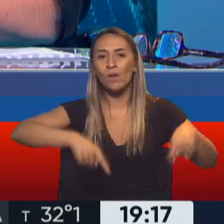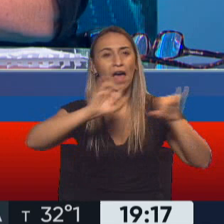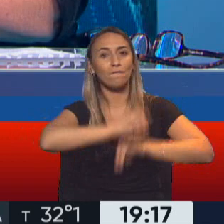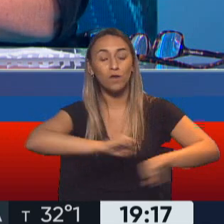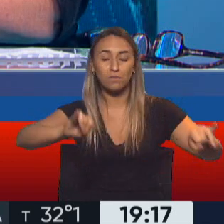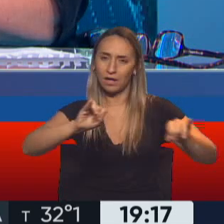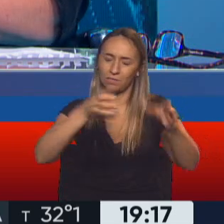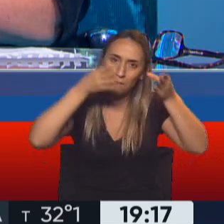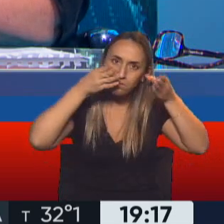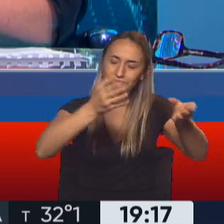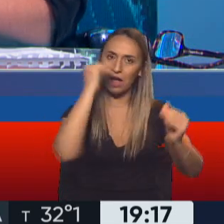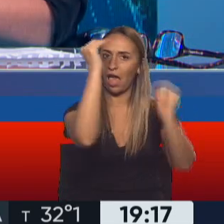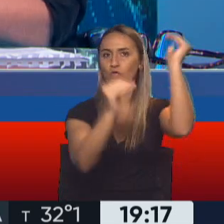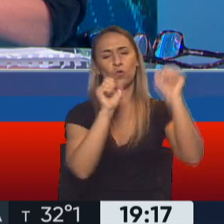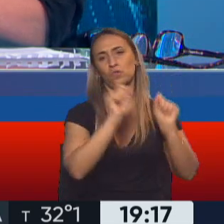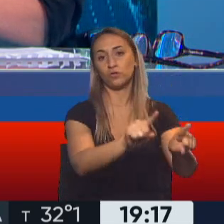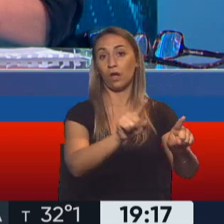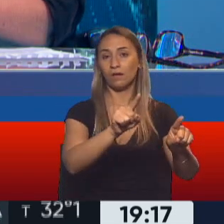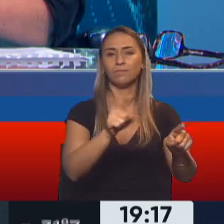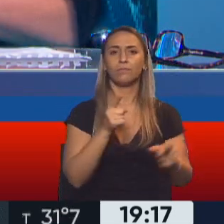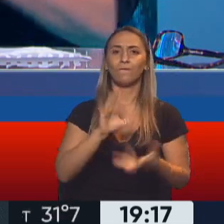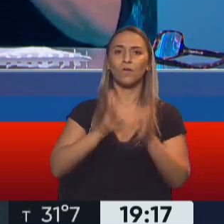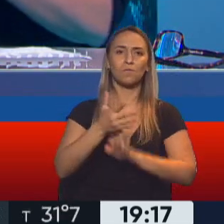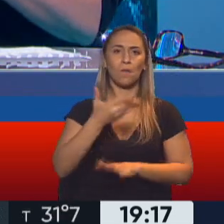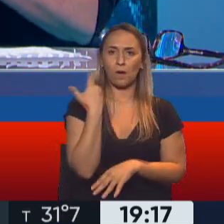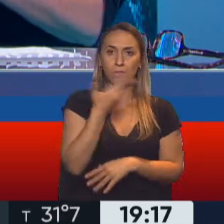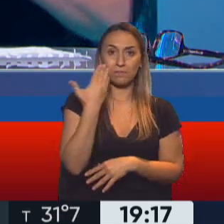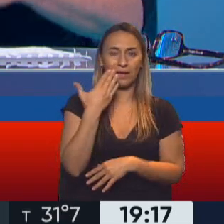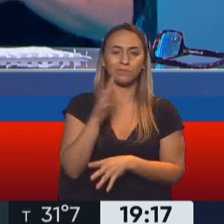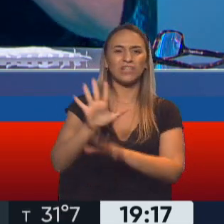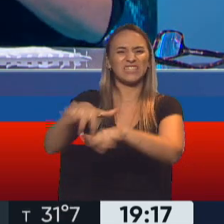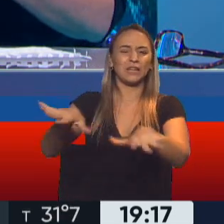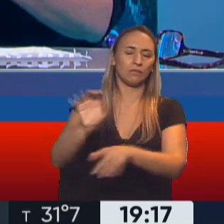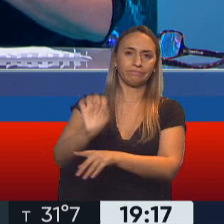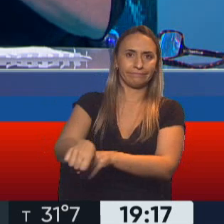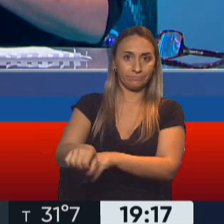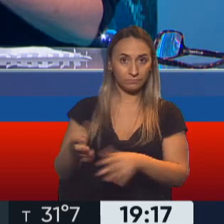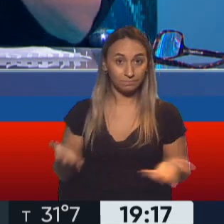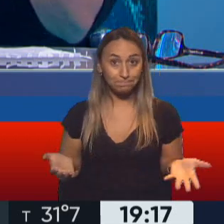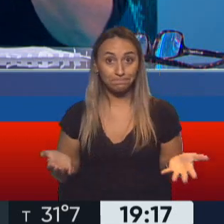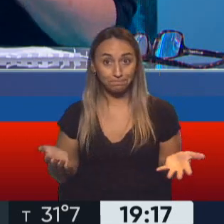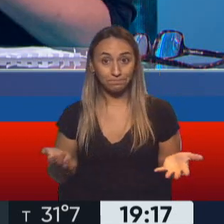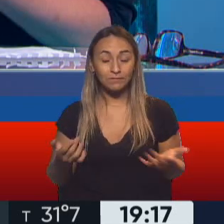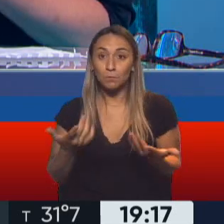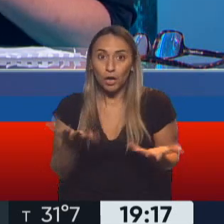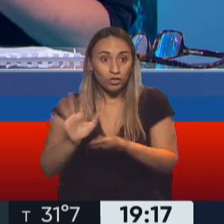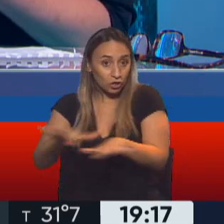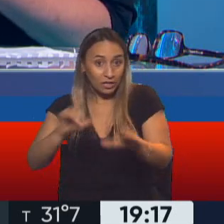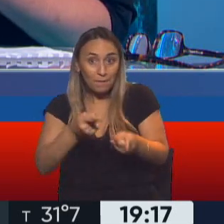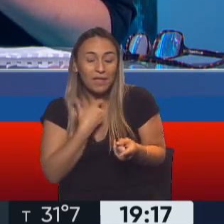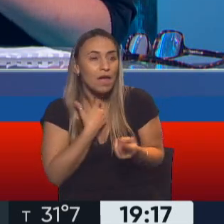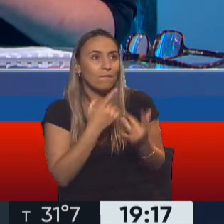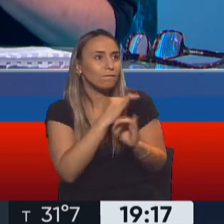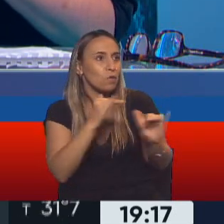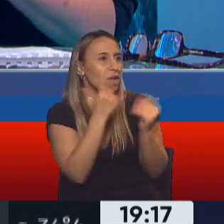noticieros de televisión en general ignoran a chicos y chicas. Y los chicos y chicas están ávidos por consumir contenidos